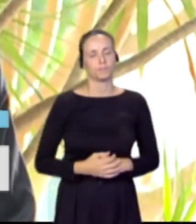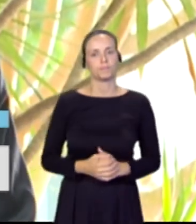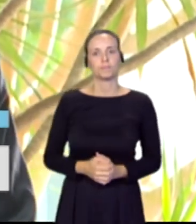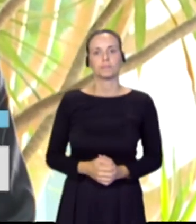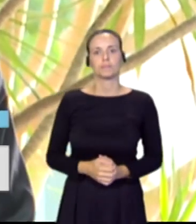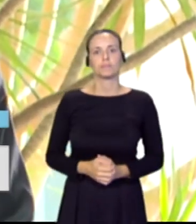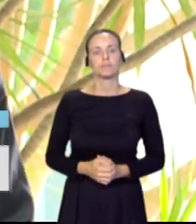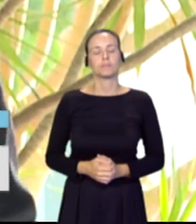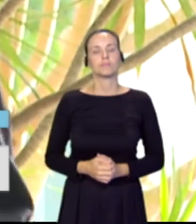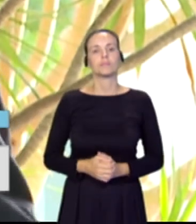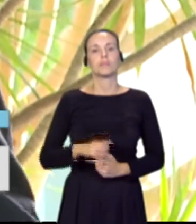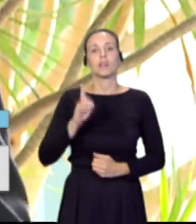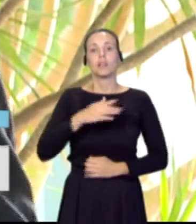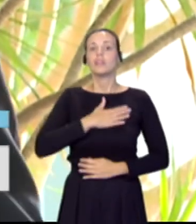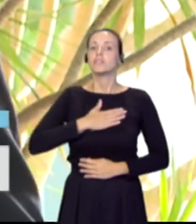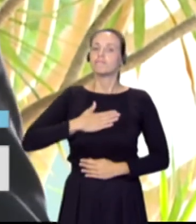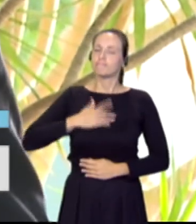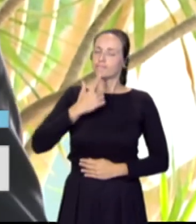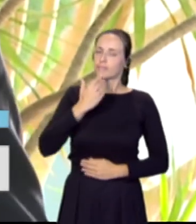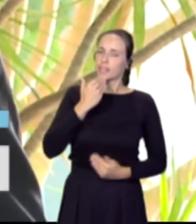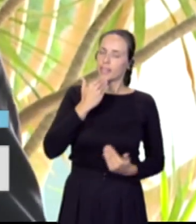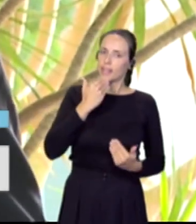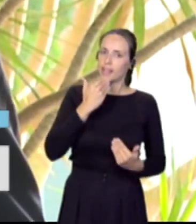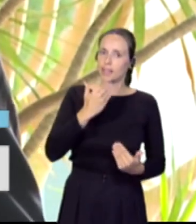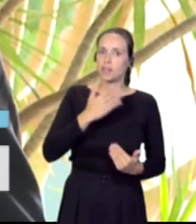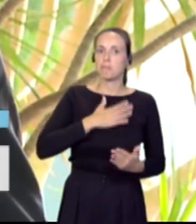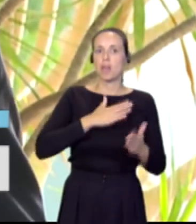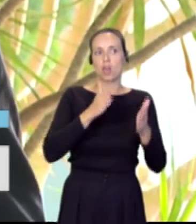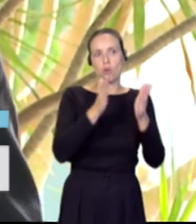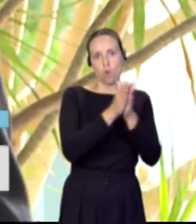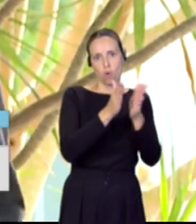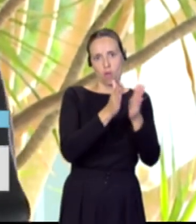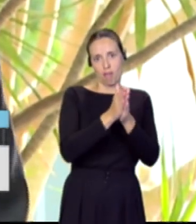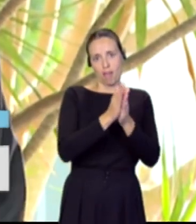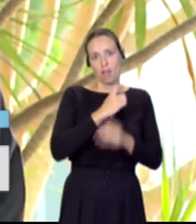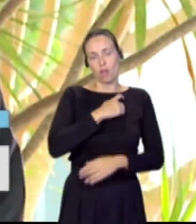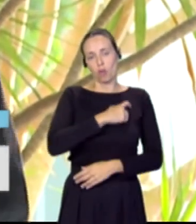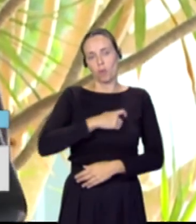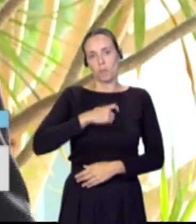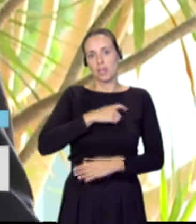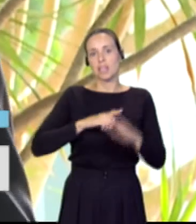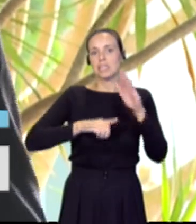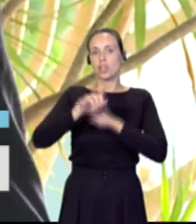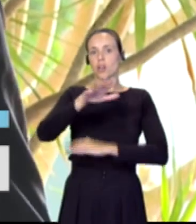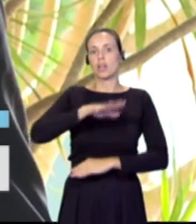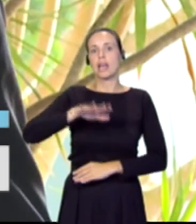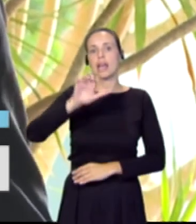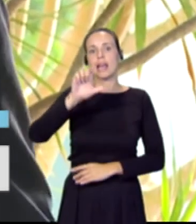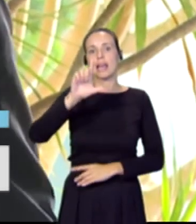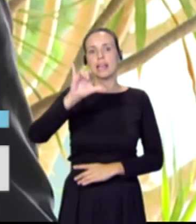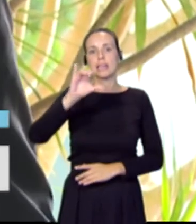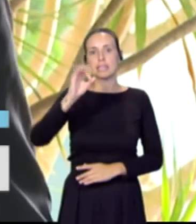quiero que dar las gracias a mi colega comisaria para el desarrollo regional, Elisa Ferreira, por su